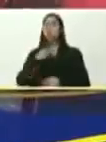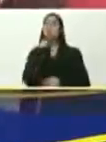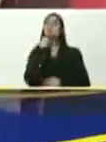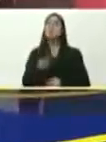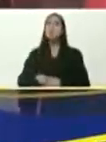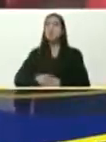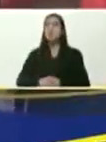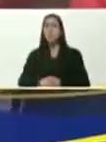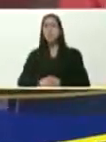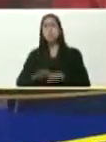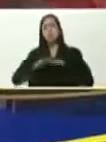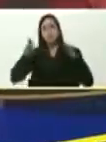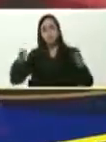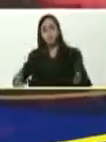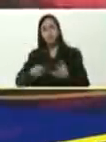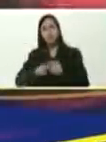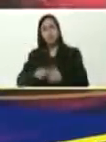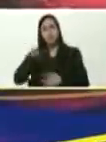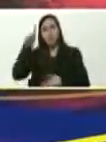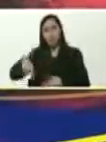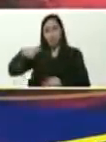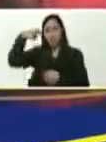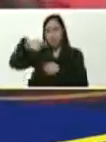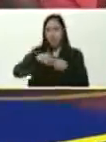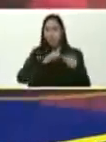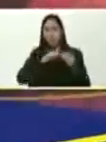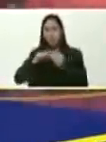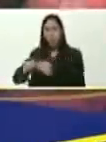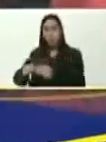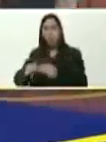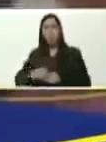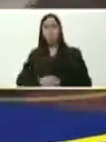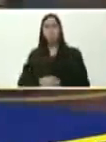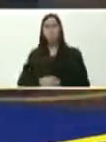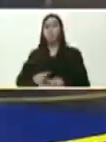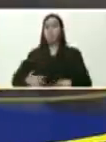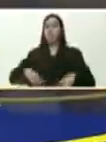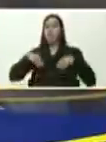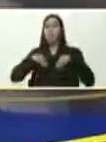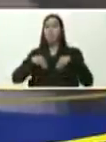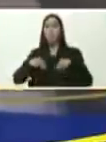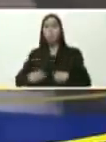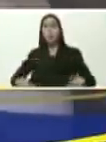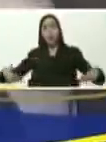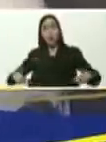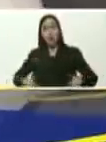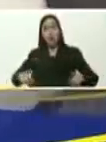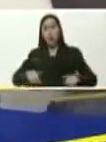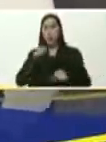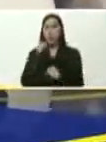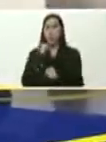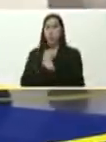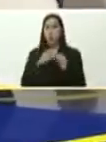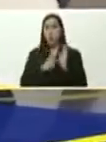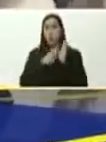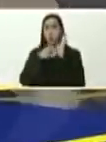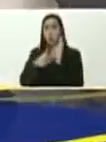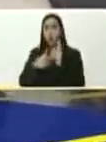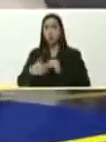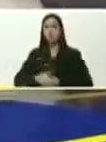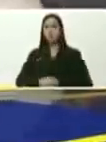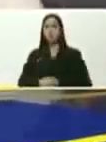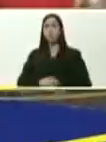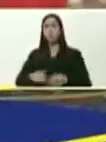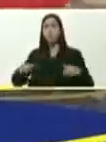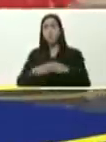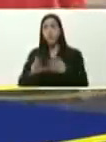de las mesas técnicas de gas, de los consejos comunales, de las comunas, que han asumido el esfuerzo, es la demostración, presidente, de cuando se trabaja en